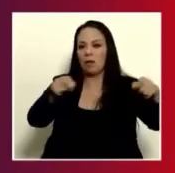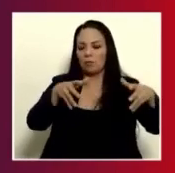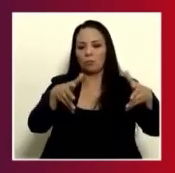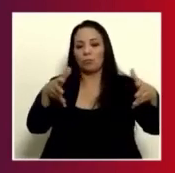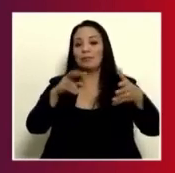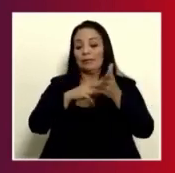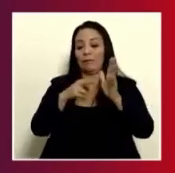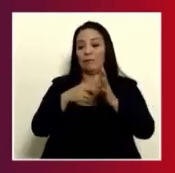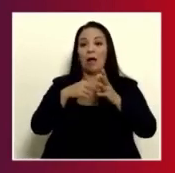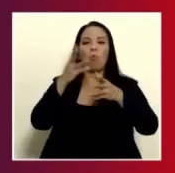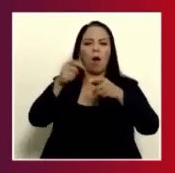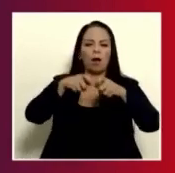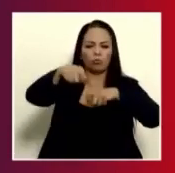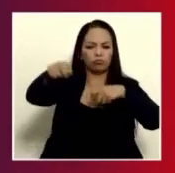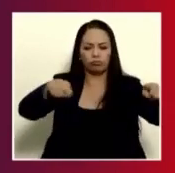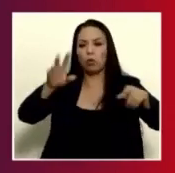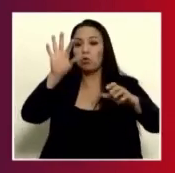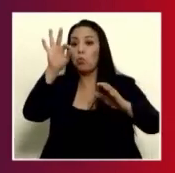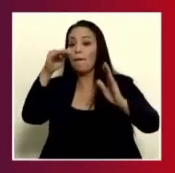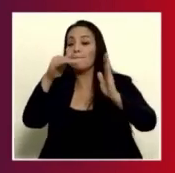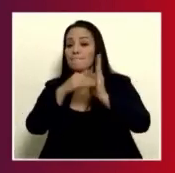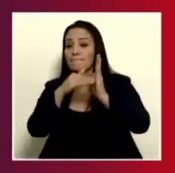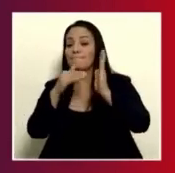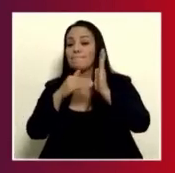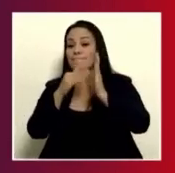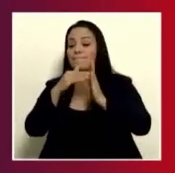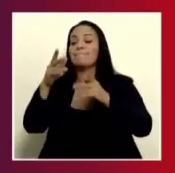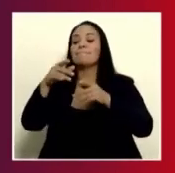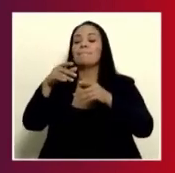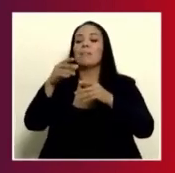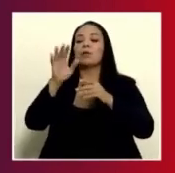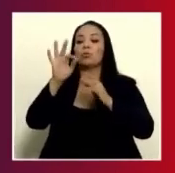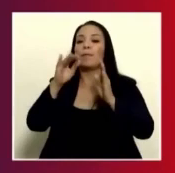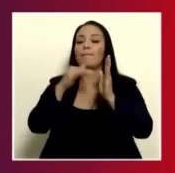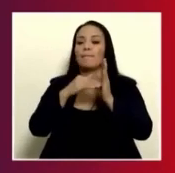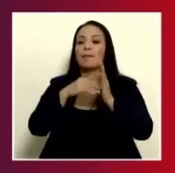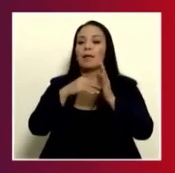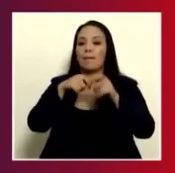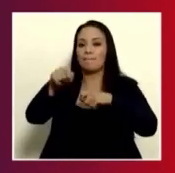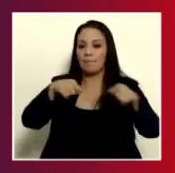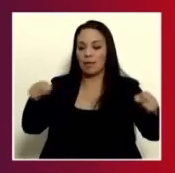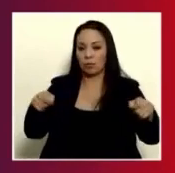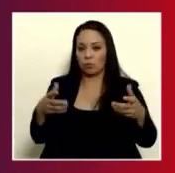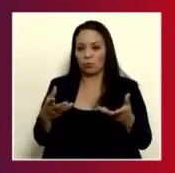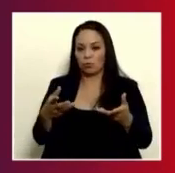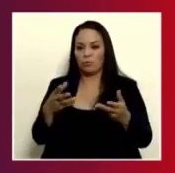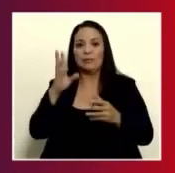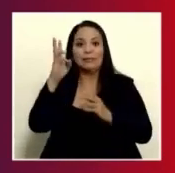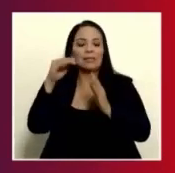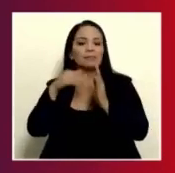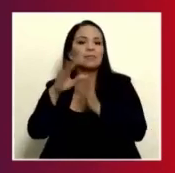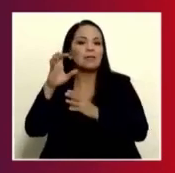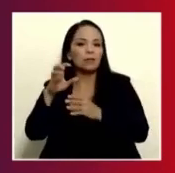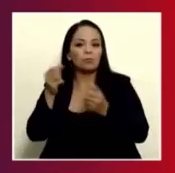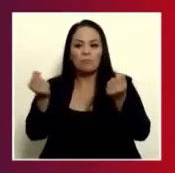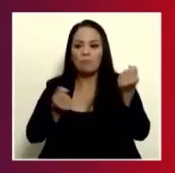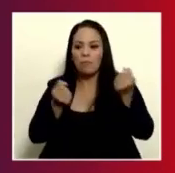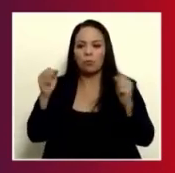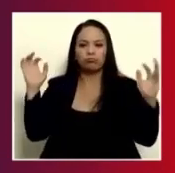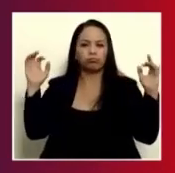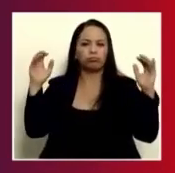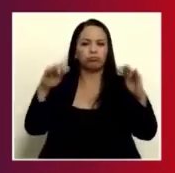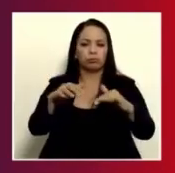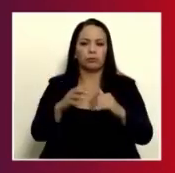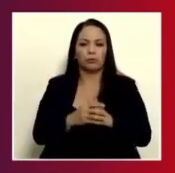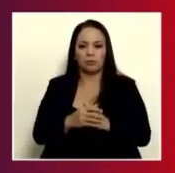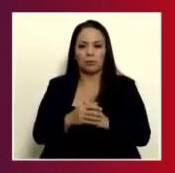9 mil metros cuadrados, y eso es el equivalente, de acuerdo al Reino Unido, de 6 mil 593 vehículos. A toda luz, esa